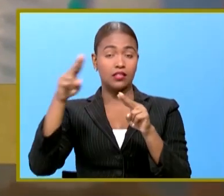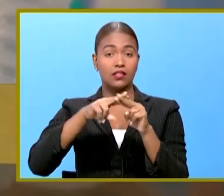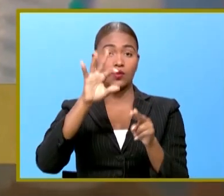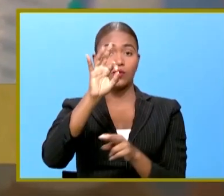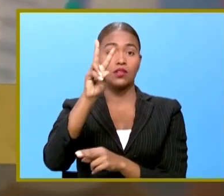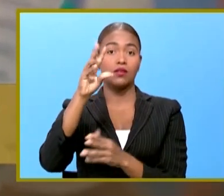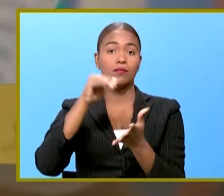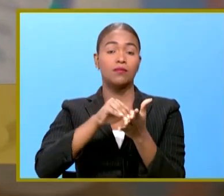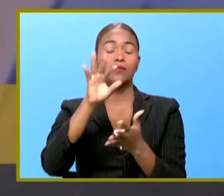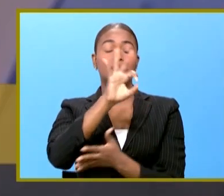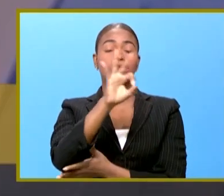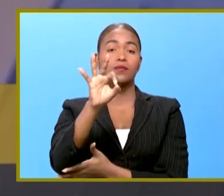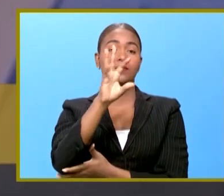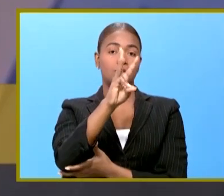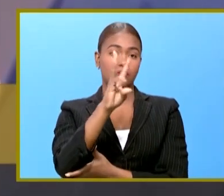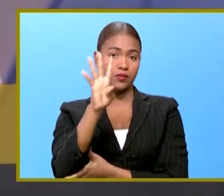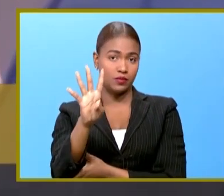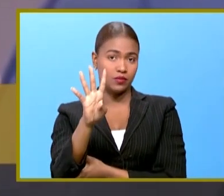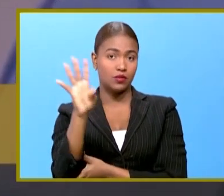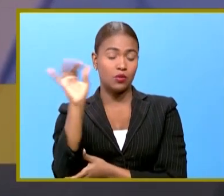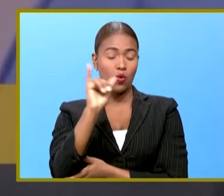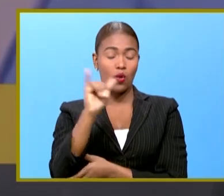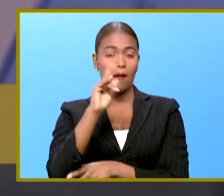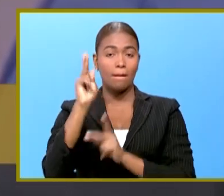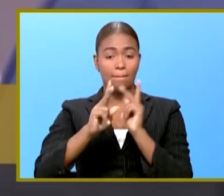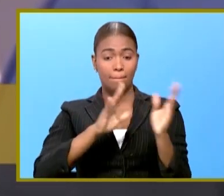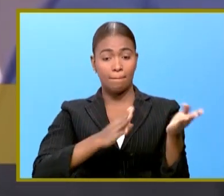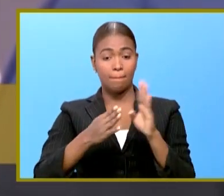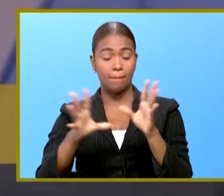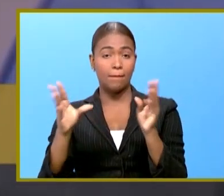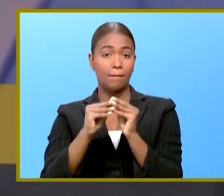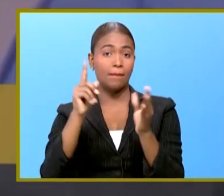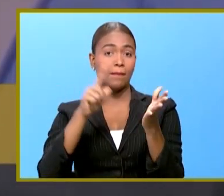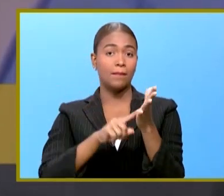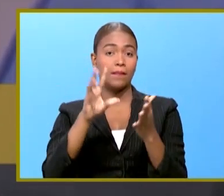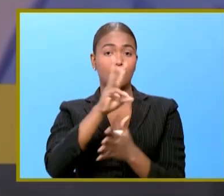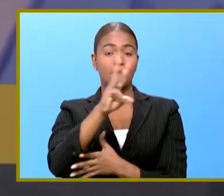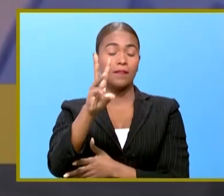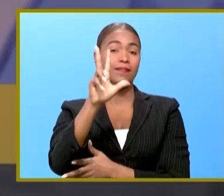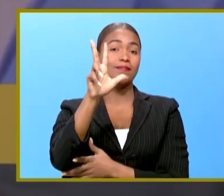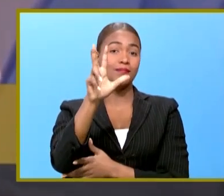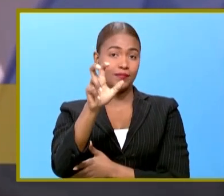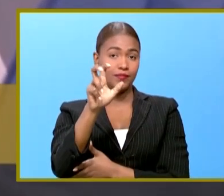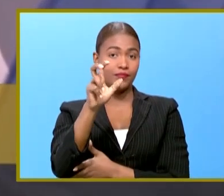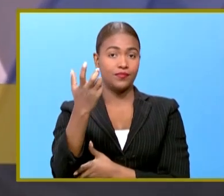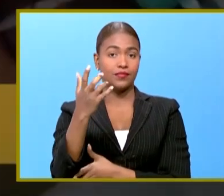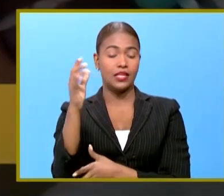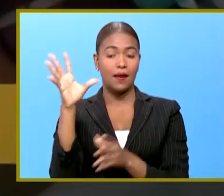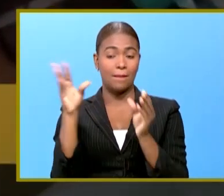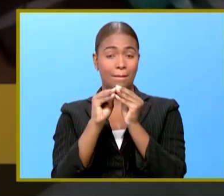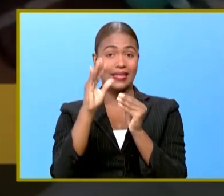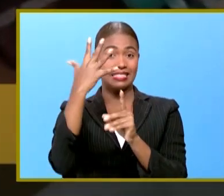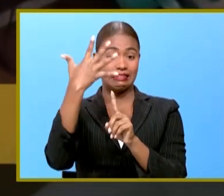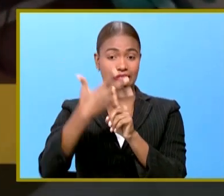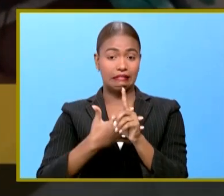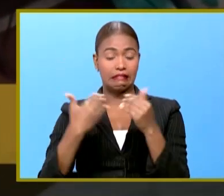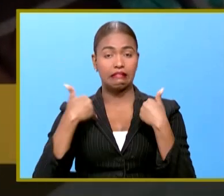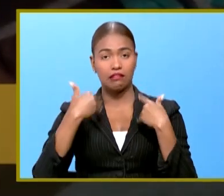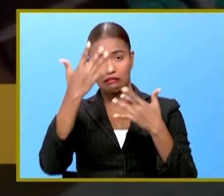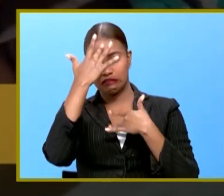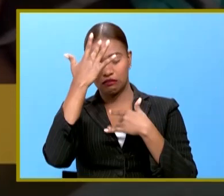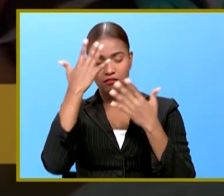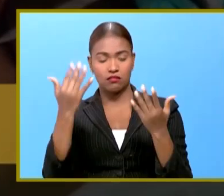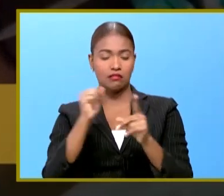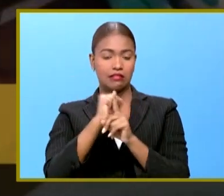92.964 y los decesos suman 1.630 en los más de 5 meses que lleva